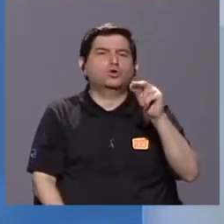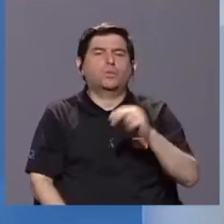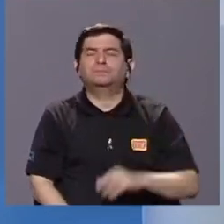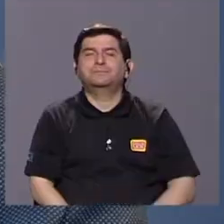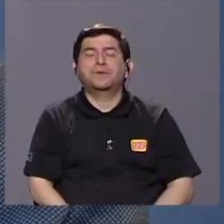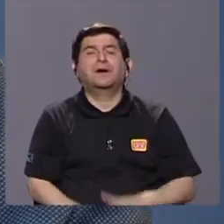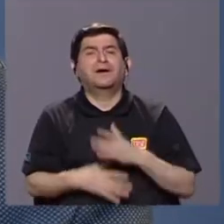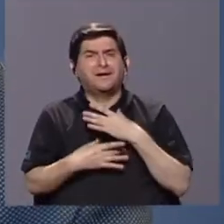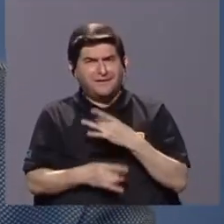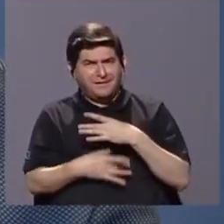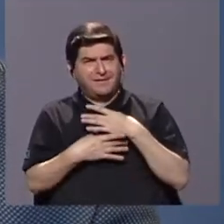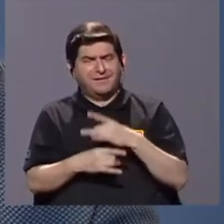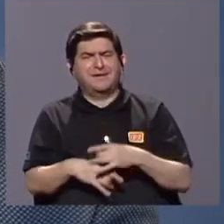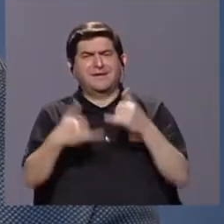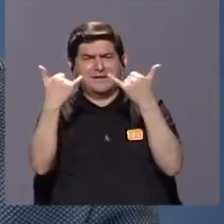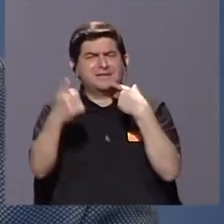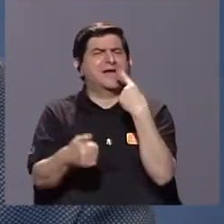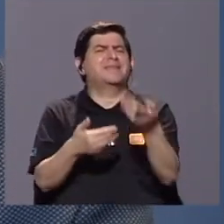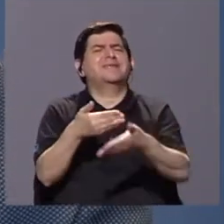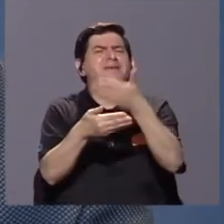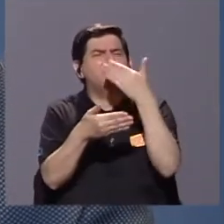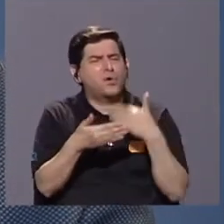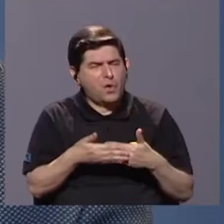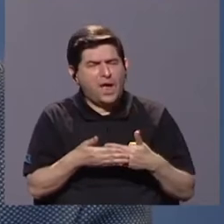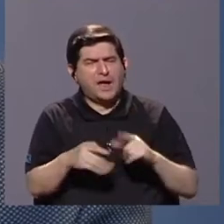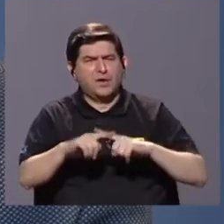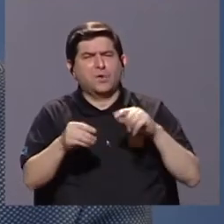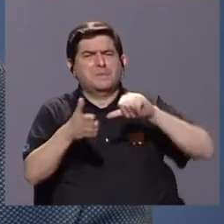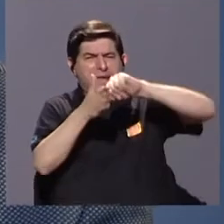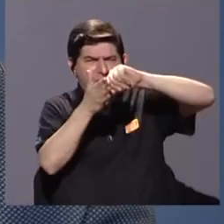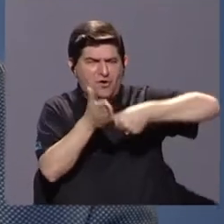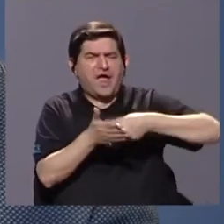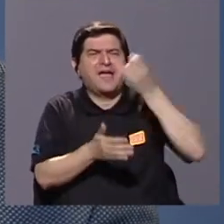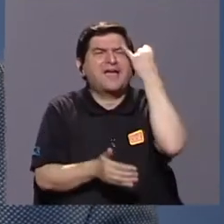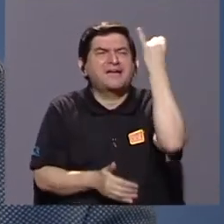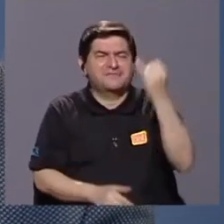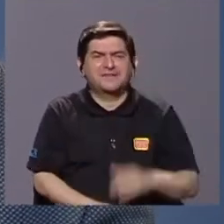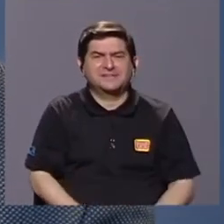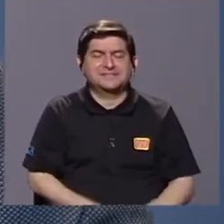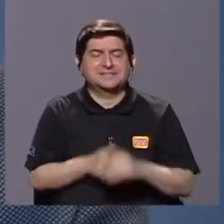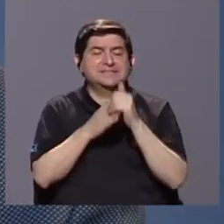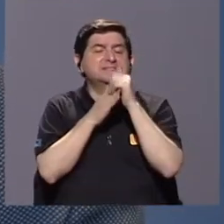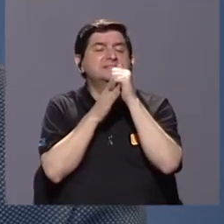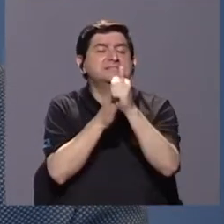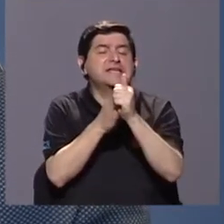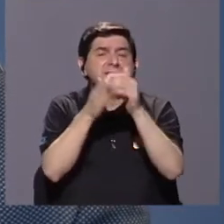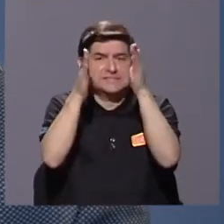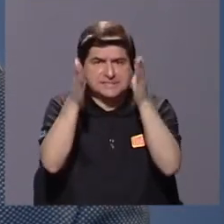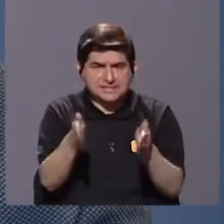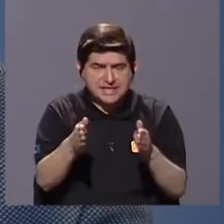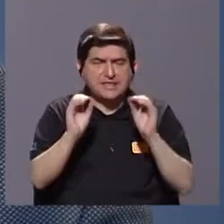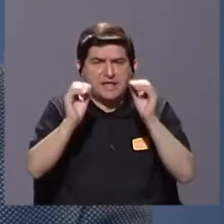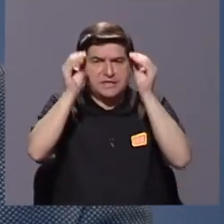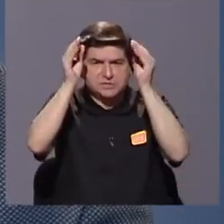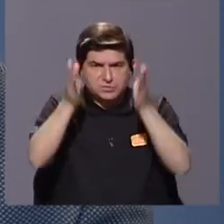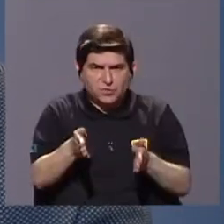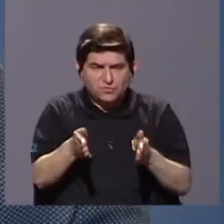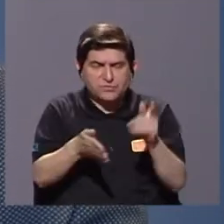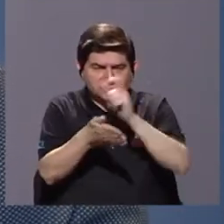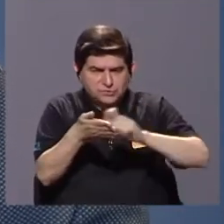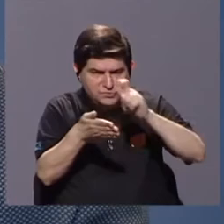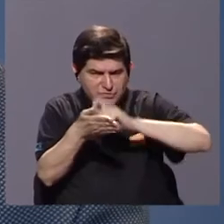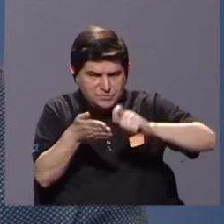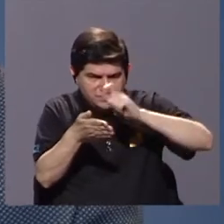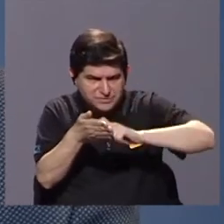interesante. Ya usted algo mencionó, pero quisiera reforzar esta idea, el papel de los líderes y principalmente los maestros de la comunidad de